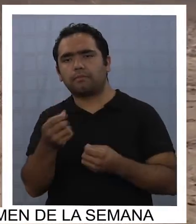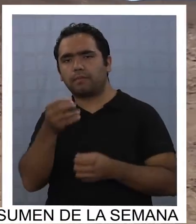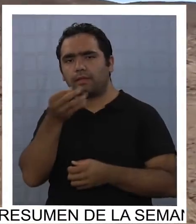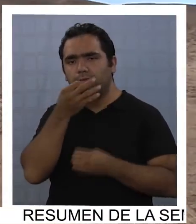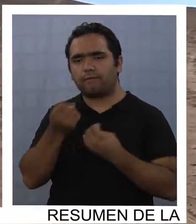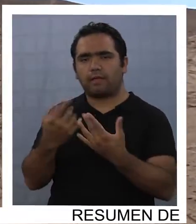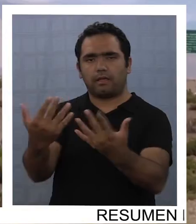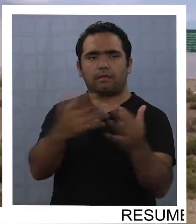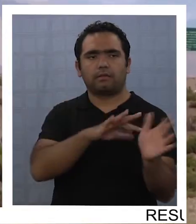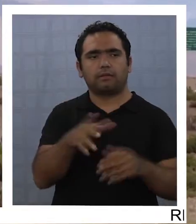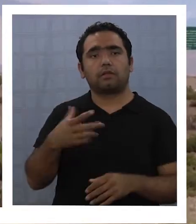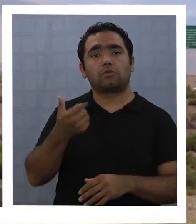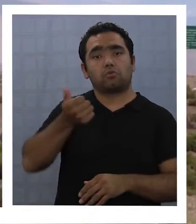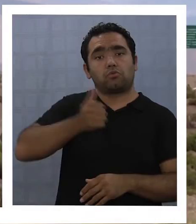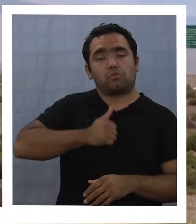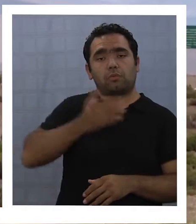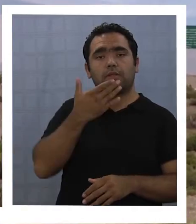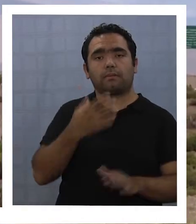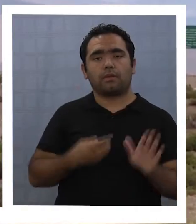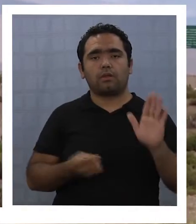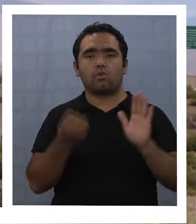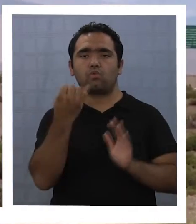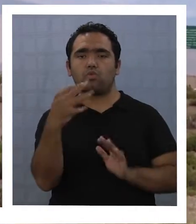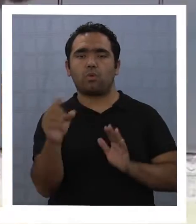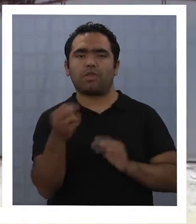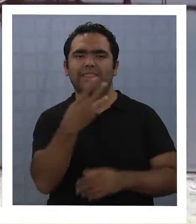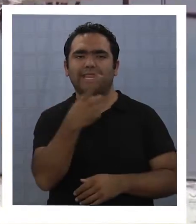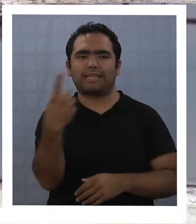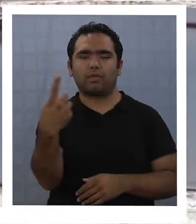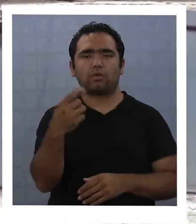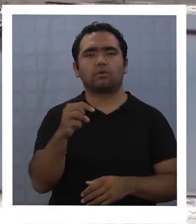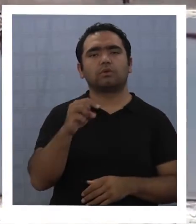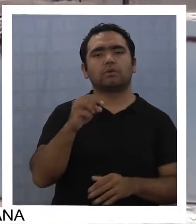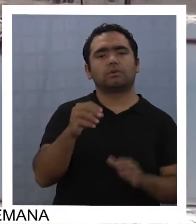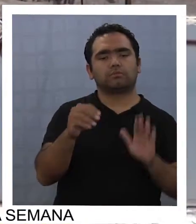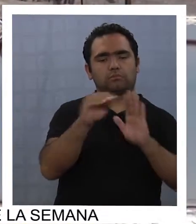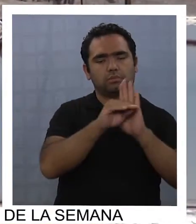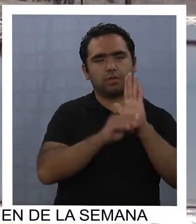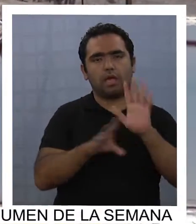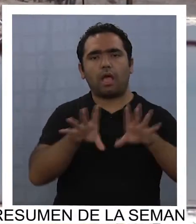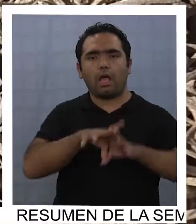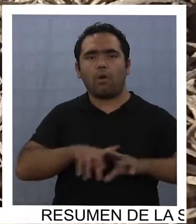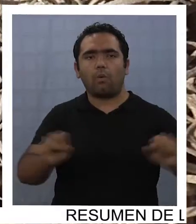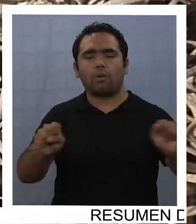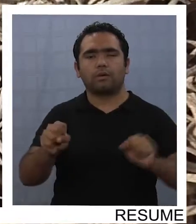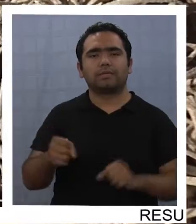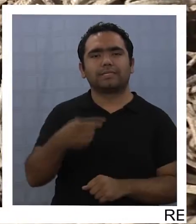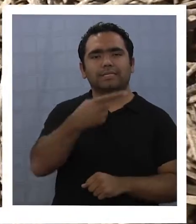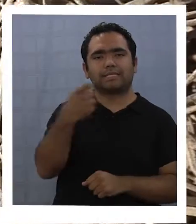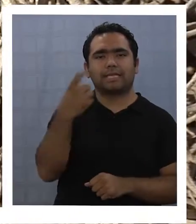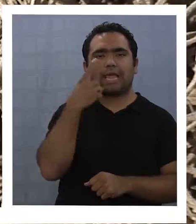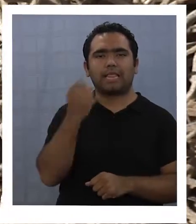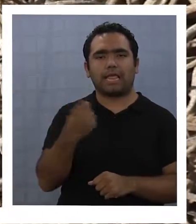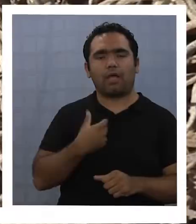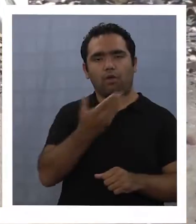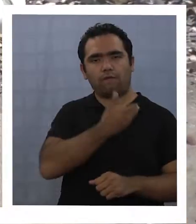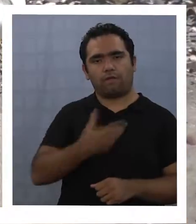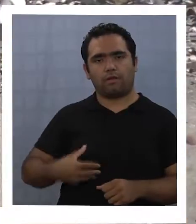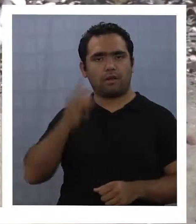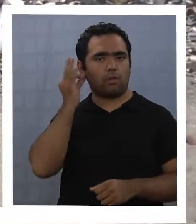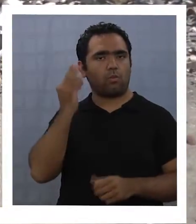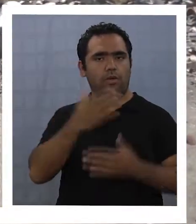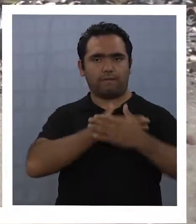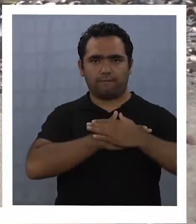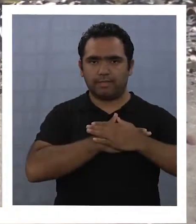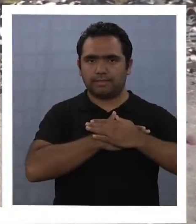A la vez que se da cumplimiento a la medida número 31 de los 56 compromisos para los primeros 100 días de gobierno de Bachelet.